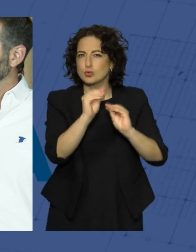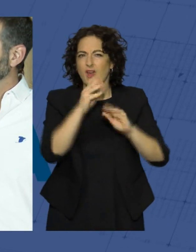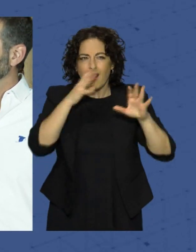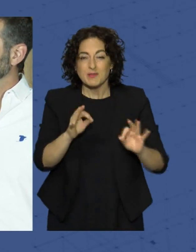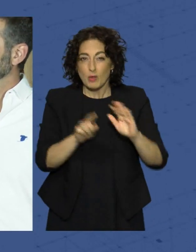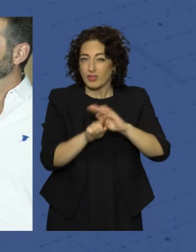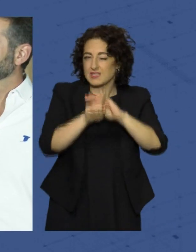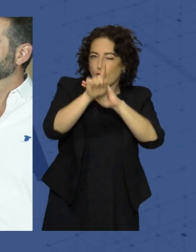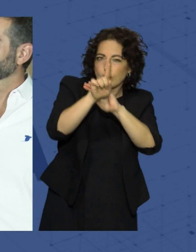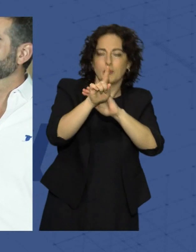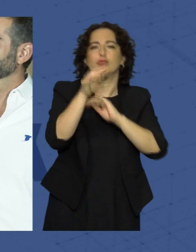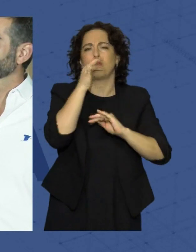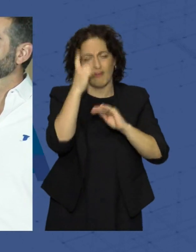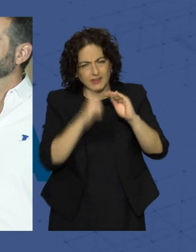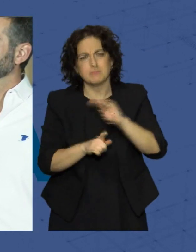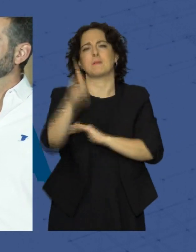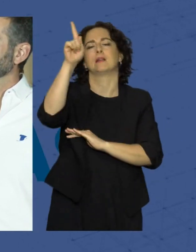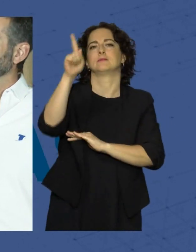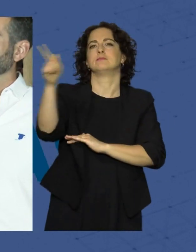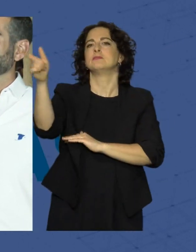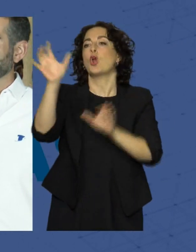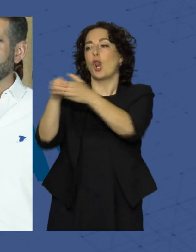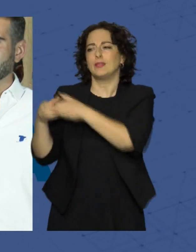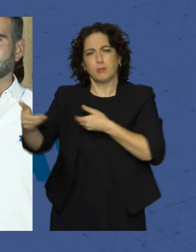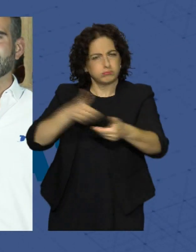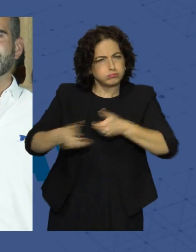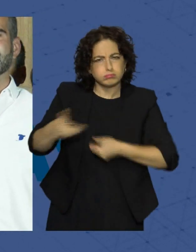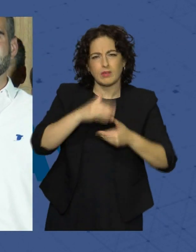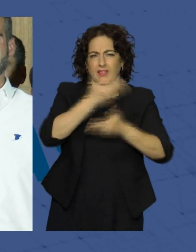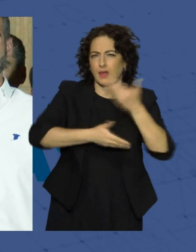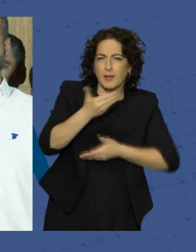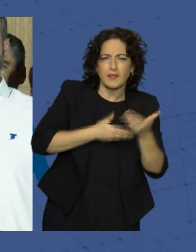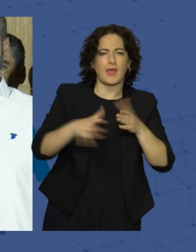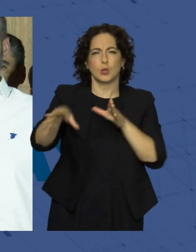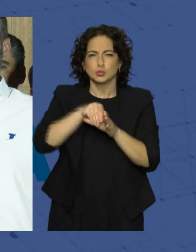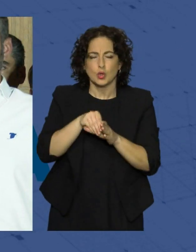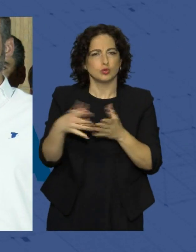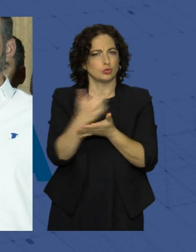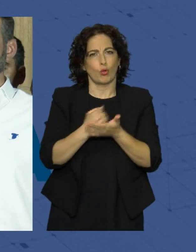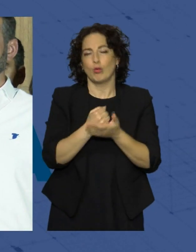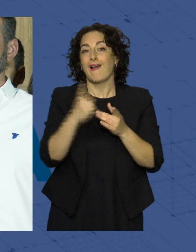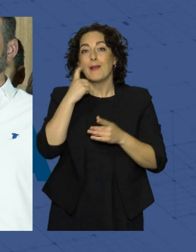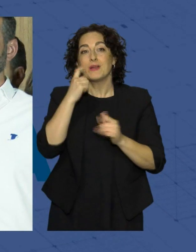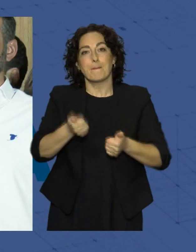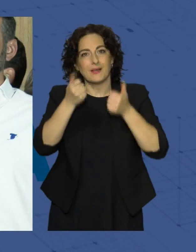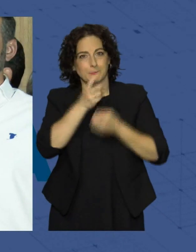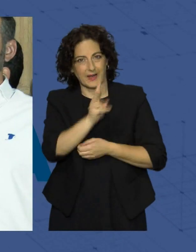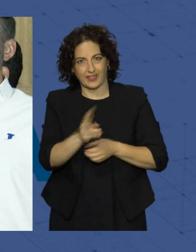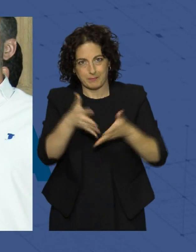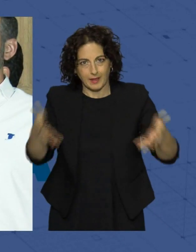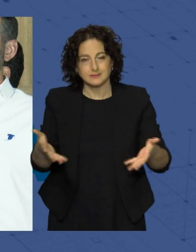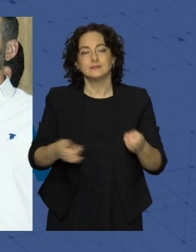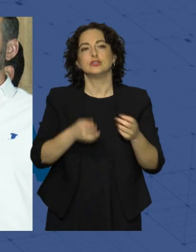desarrollándose, pero están por desarrollar todo lo que nos han pedido los colectivos, por la discapacidad, por la inclusión, por una Almería más verde, más